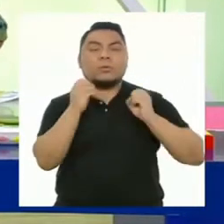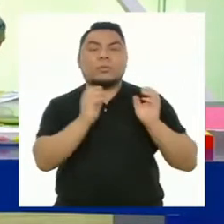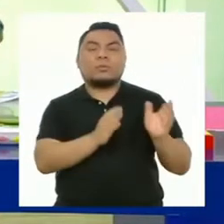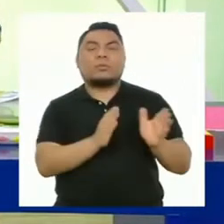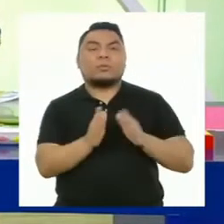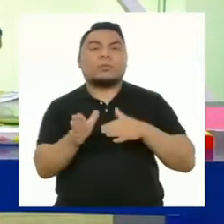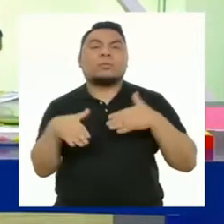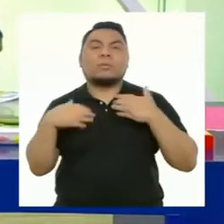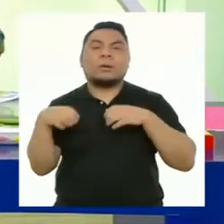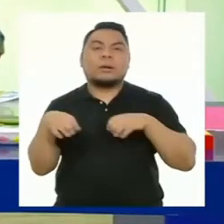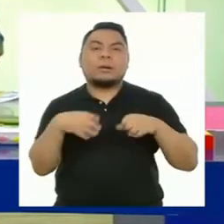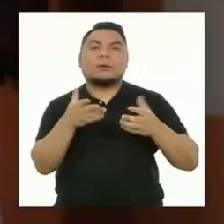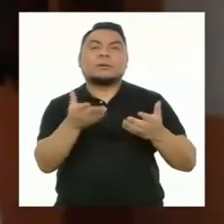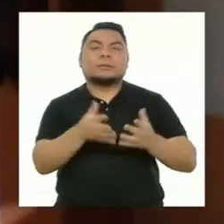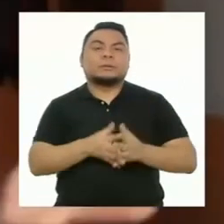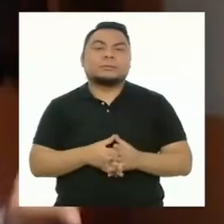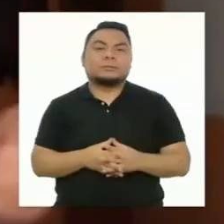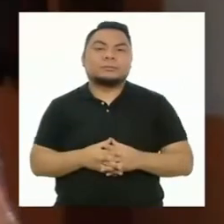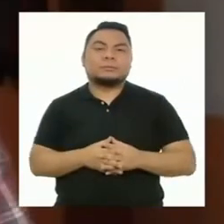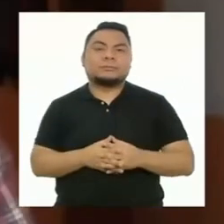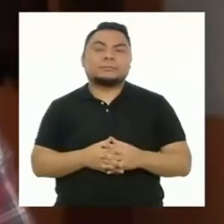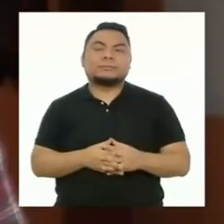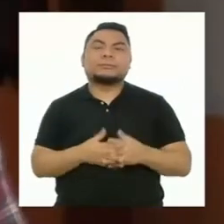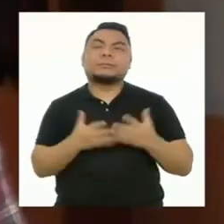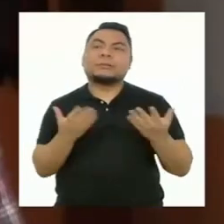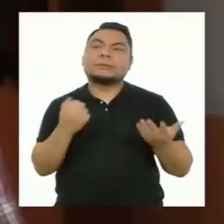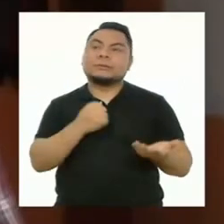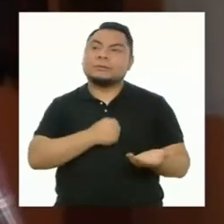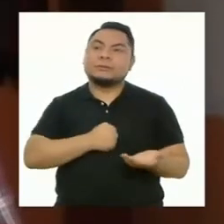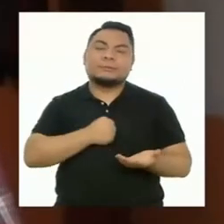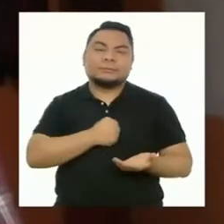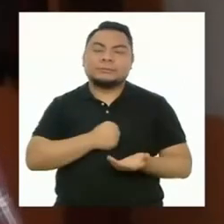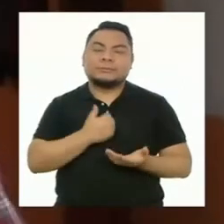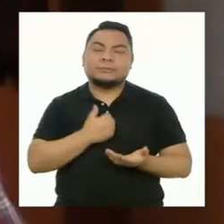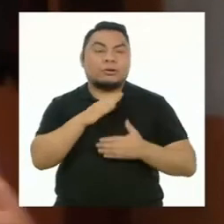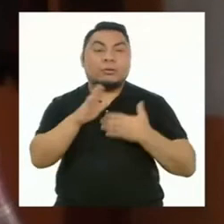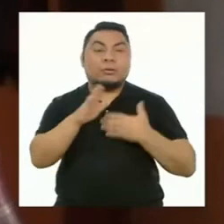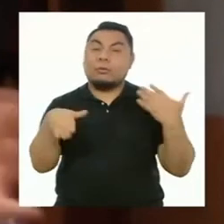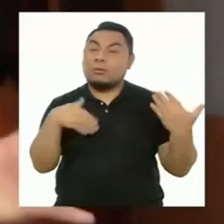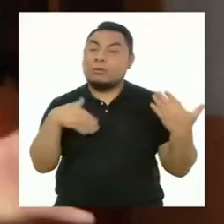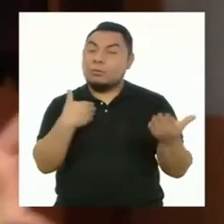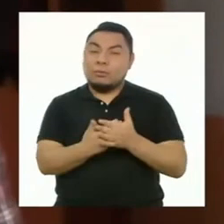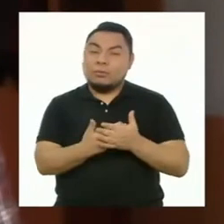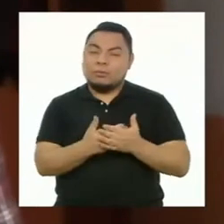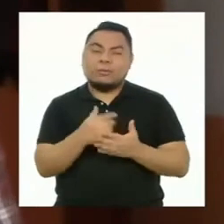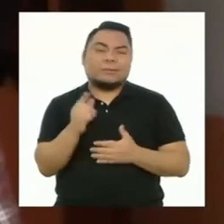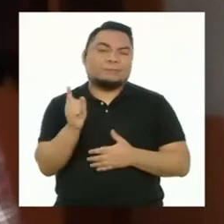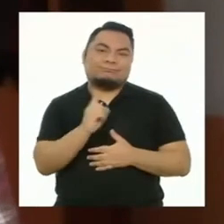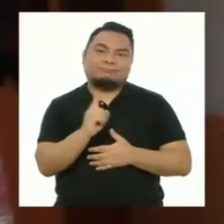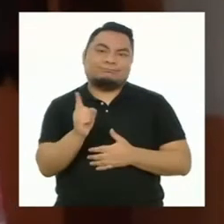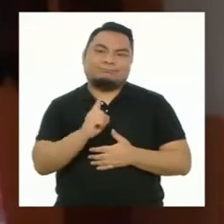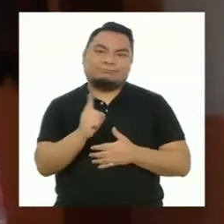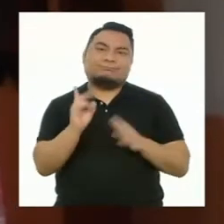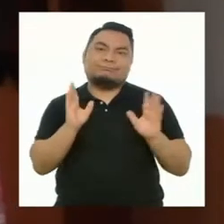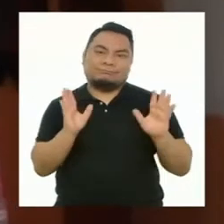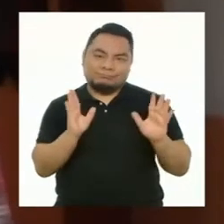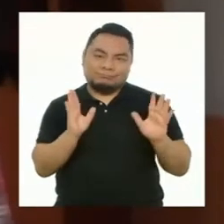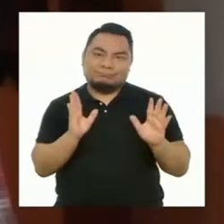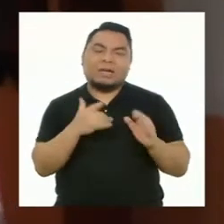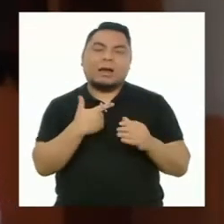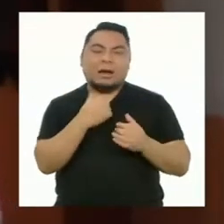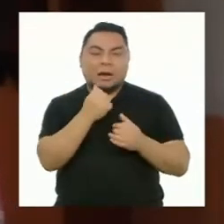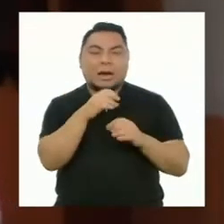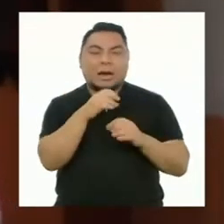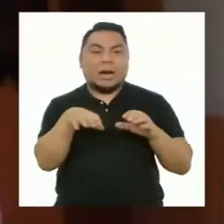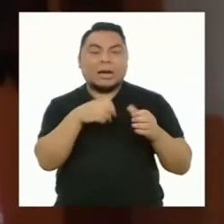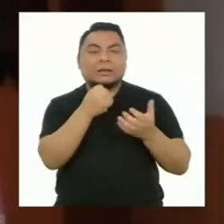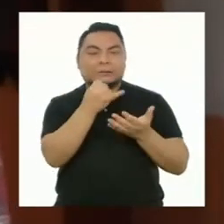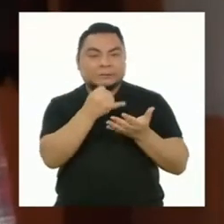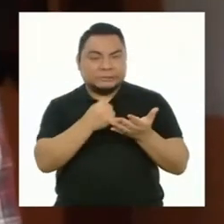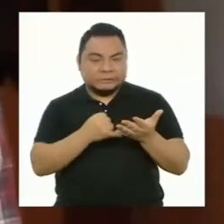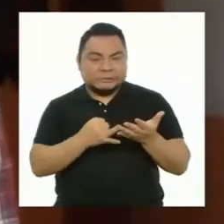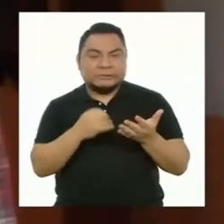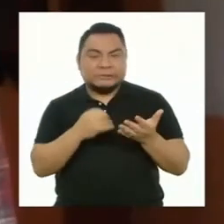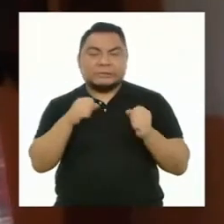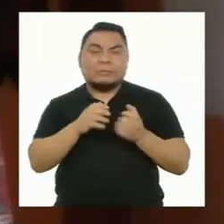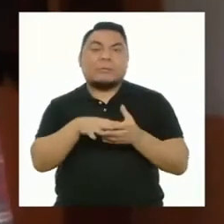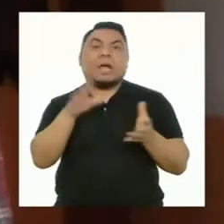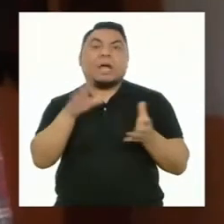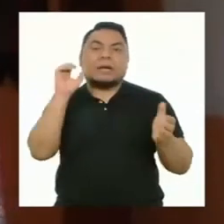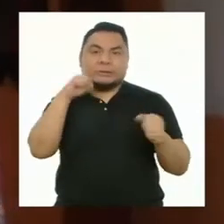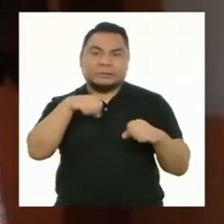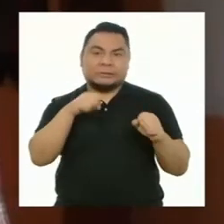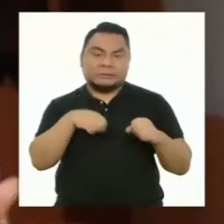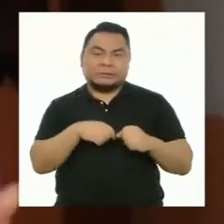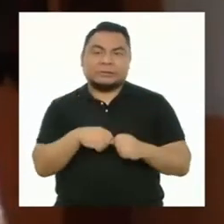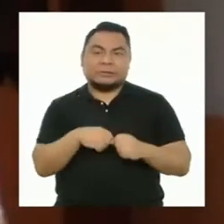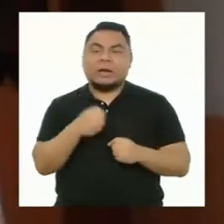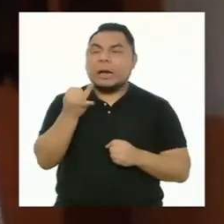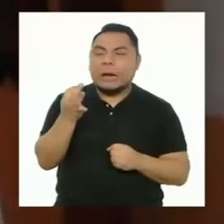organizas para poder cumplirlos? Lamentablemente no pude cumplir con todos los retos que había, pero sí he hecho la mayoría.